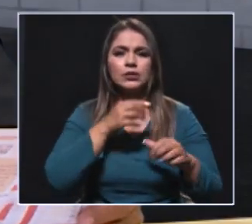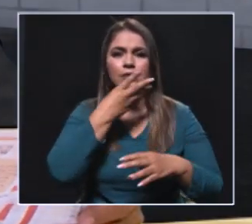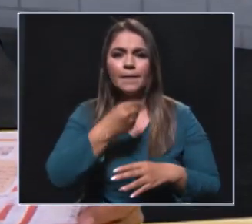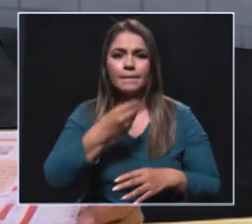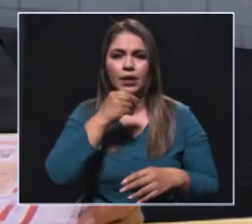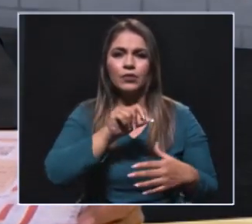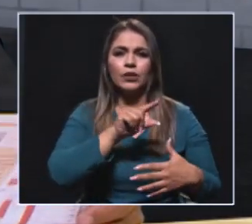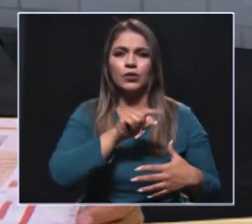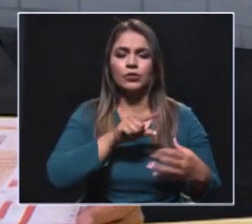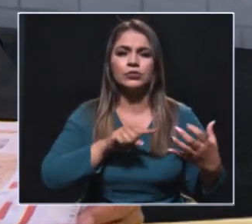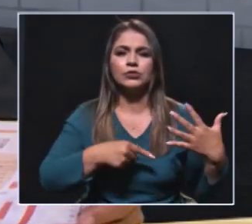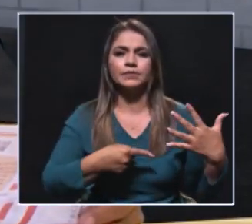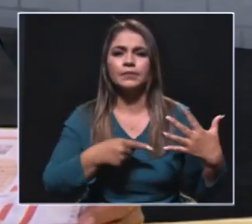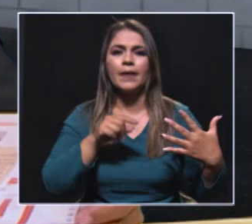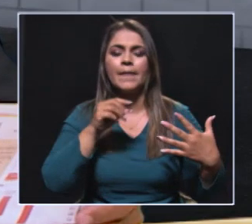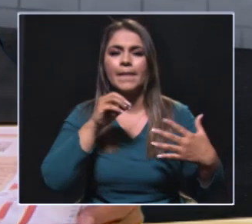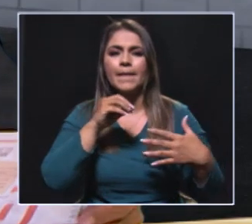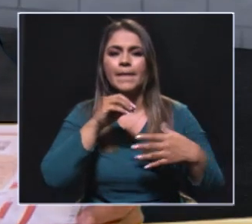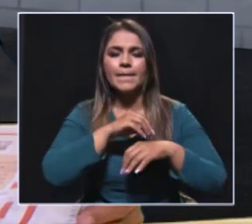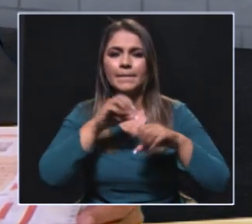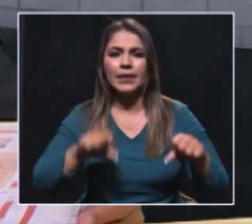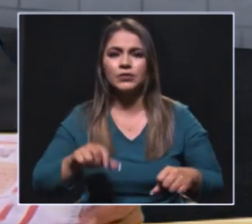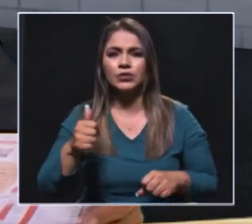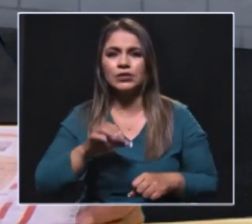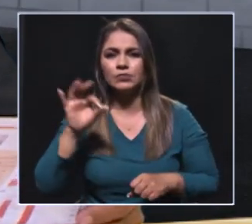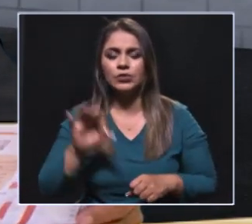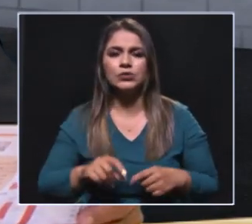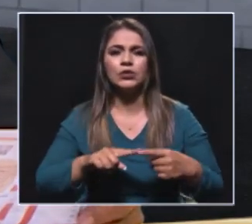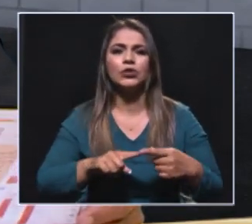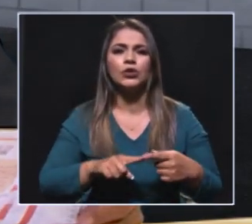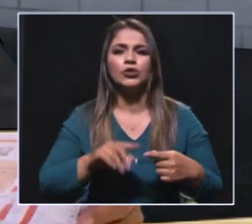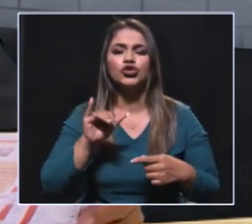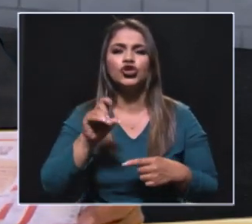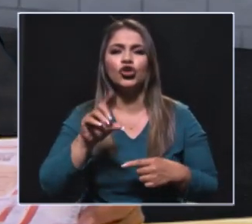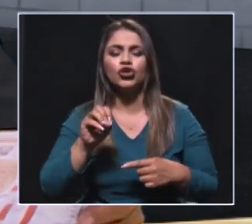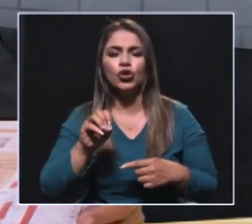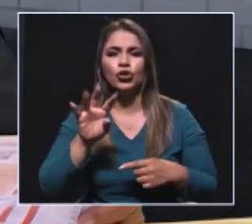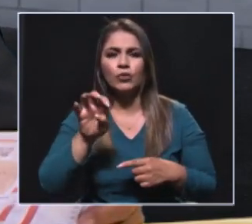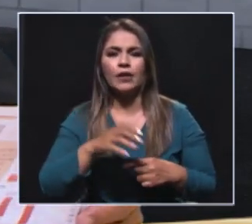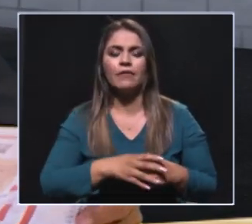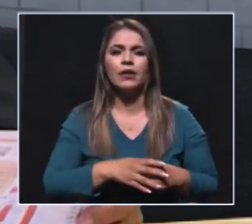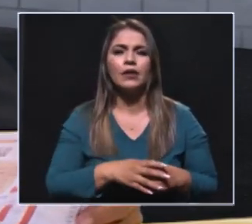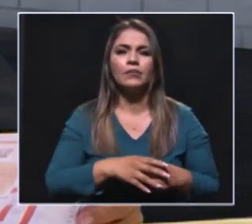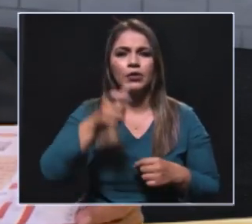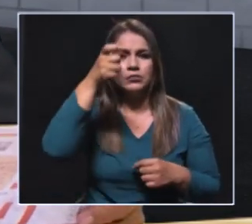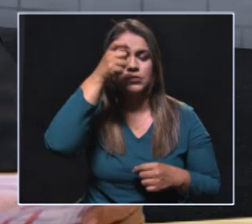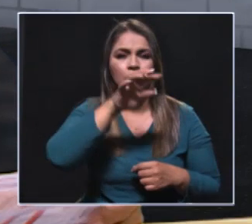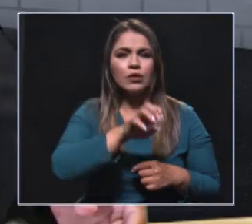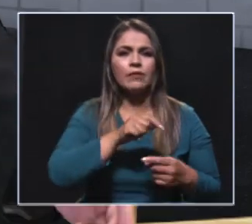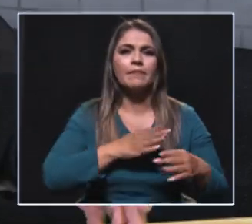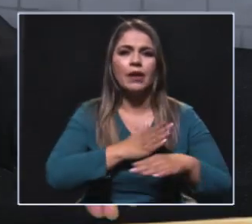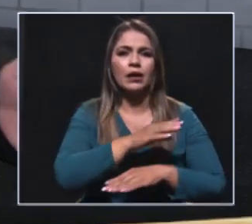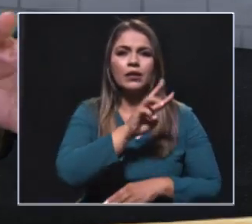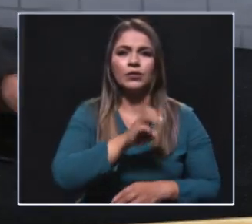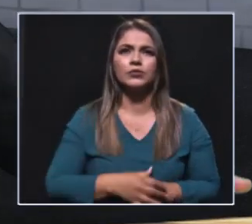Milagros con el 11%, el municipio de Bello con el 10%, Yondó con el 9%, Porto Berrío con el 9%, Barbosa con el 9% y el Bagre con